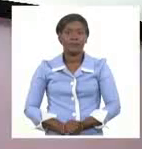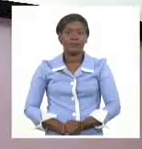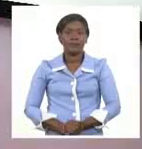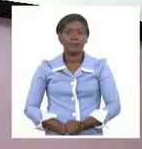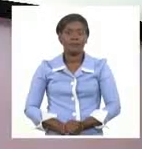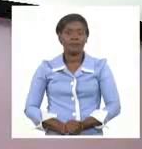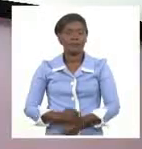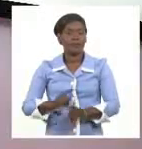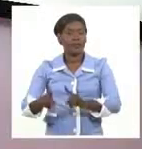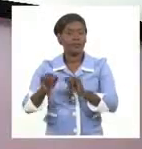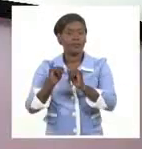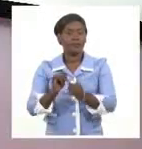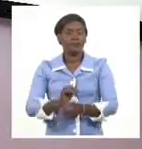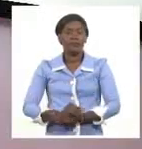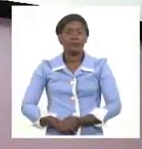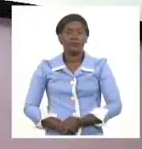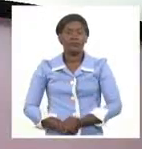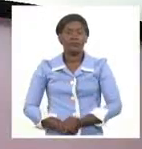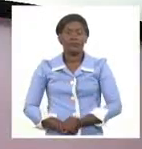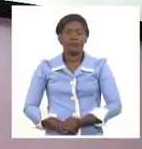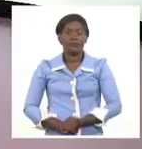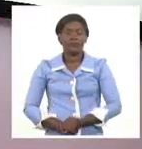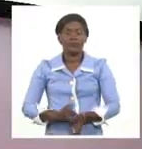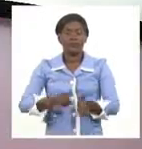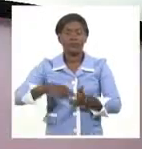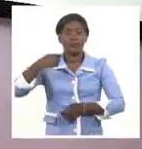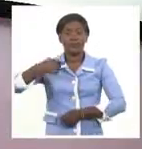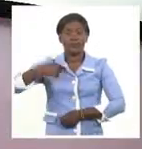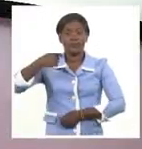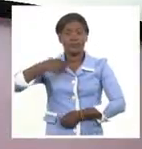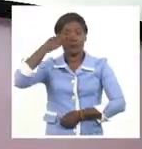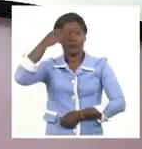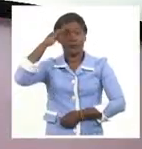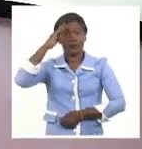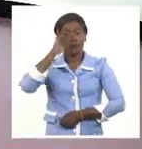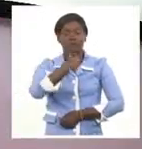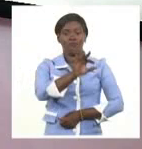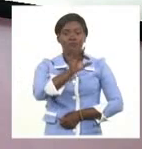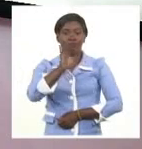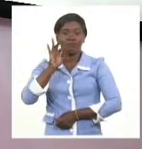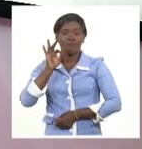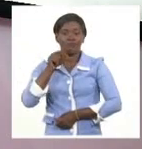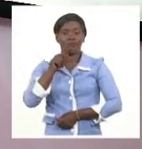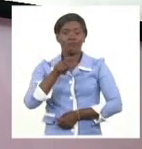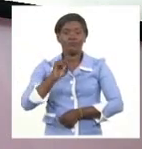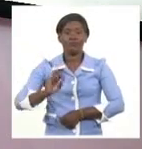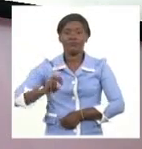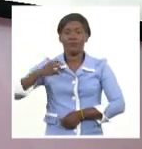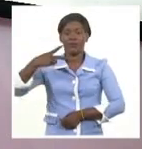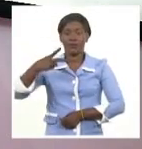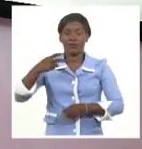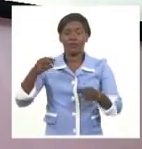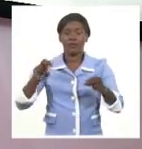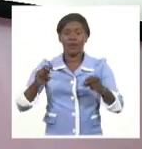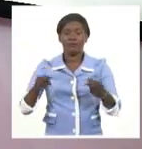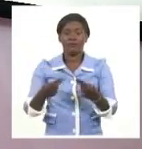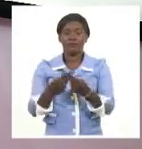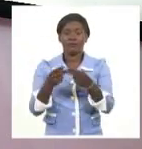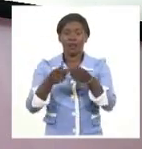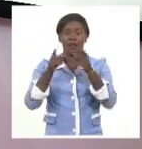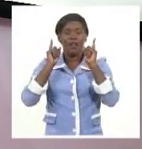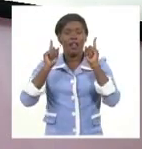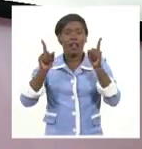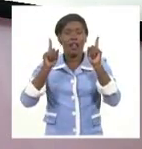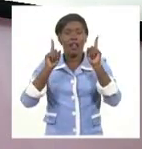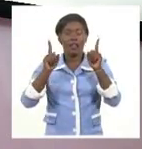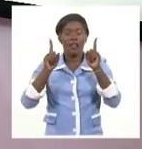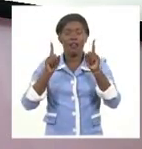La jurista cubana Yamila González Ferrer resultó electa en el marco de la 22ª reunión de los Estados Partes de la